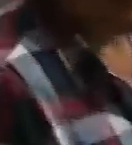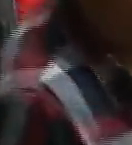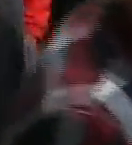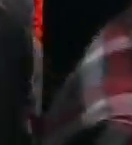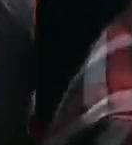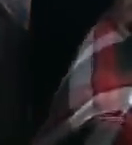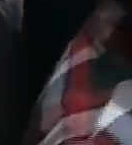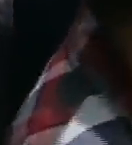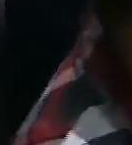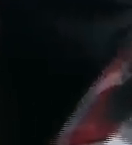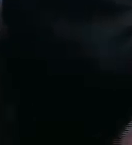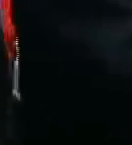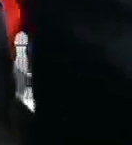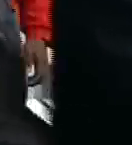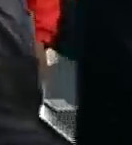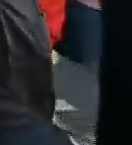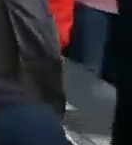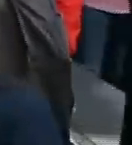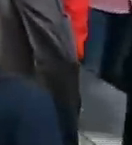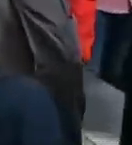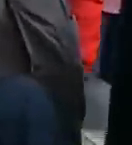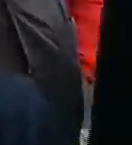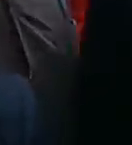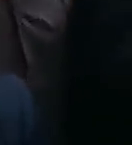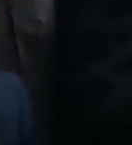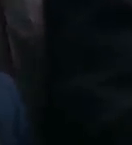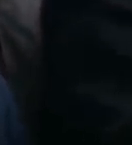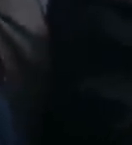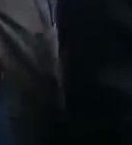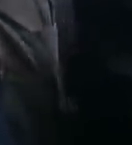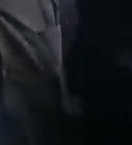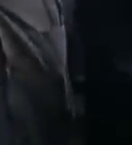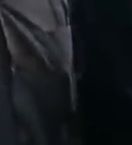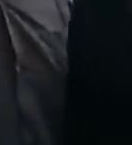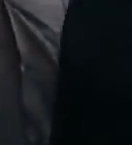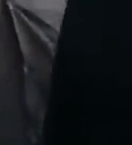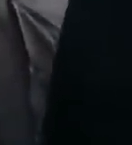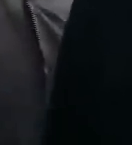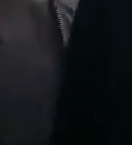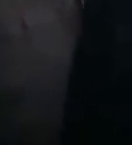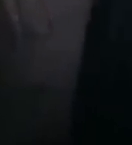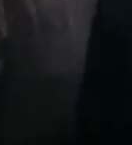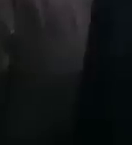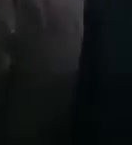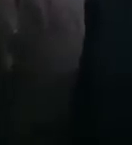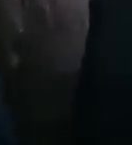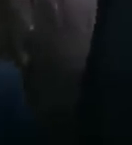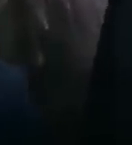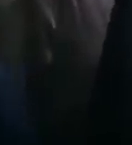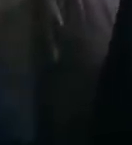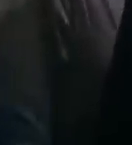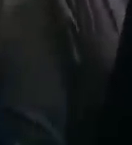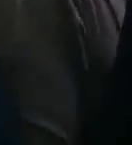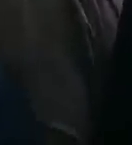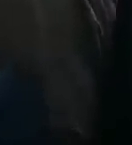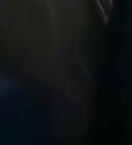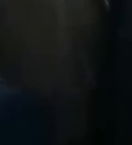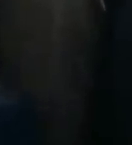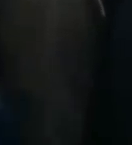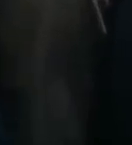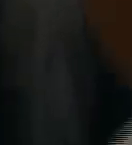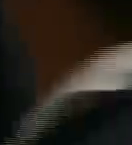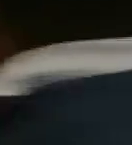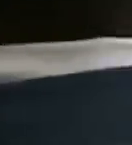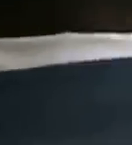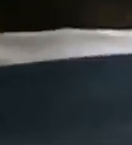mayo en la cual se cumplieron los puntos del orden del día. En el primer punto